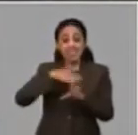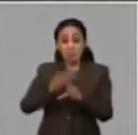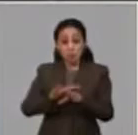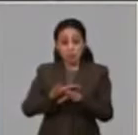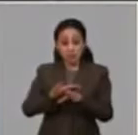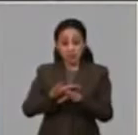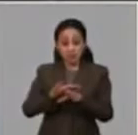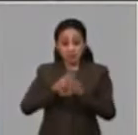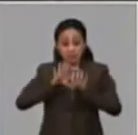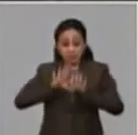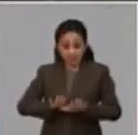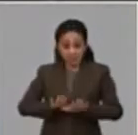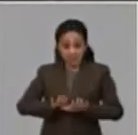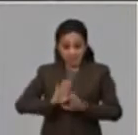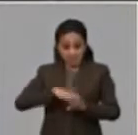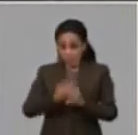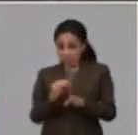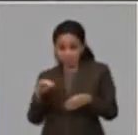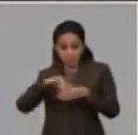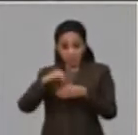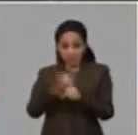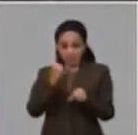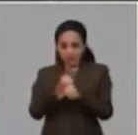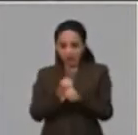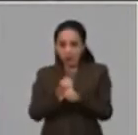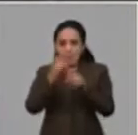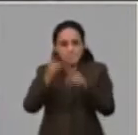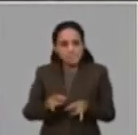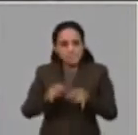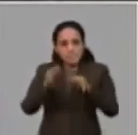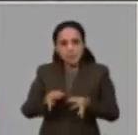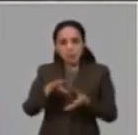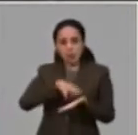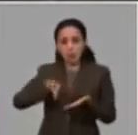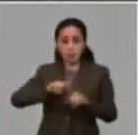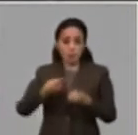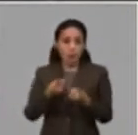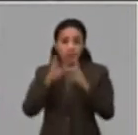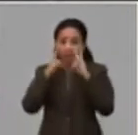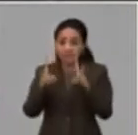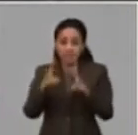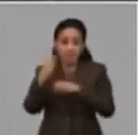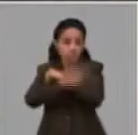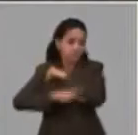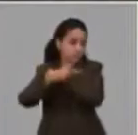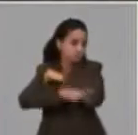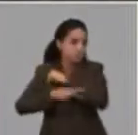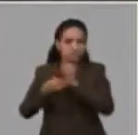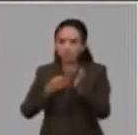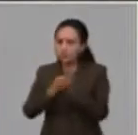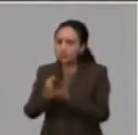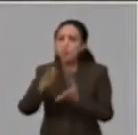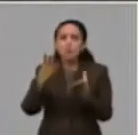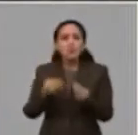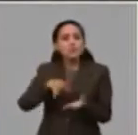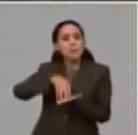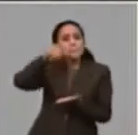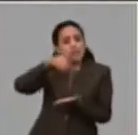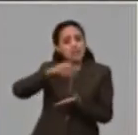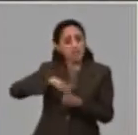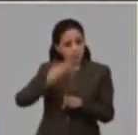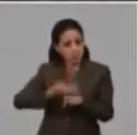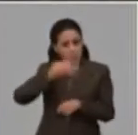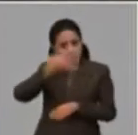porque todavía, aún en estas condiciones, la vida del país continúa, la vida económica del país y hay muchas plazas que vamos a referirnos después